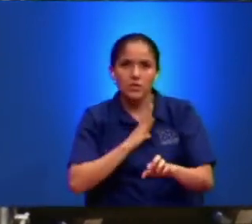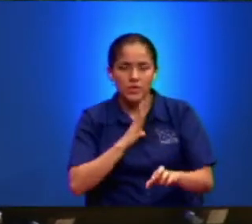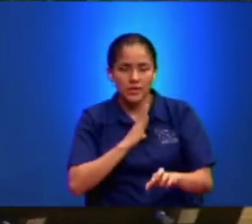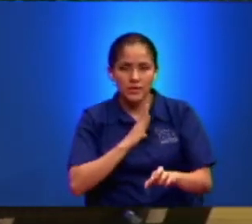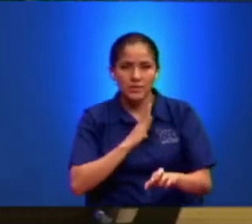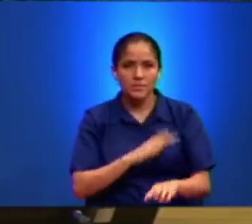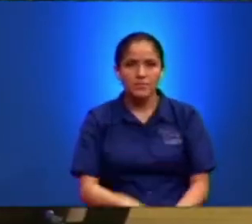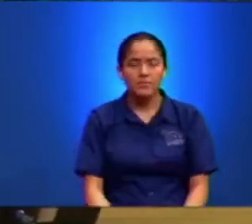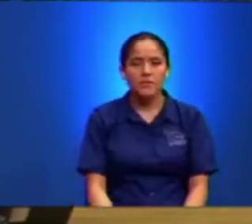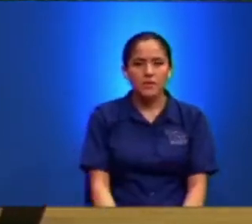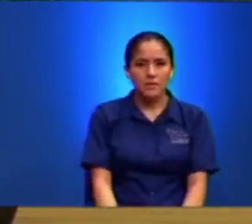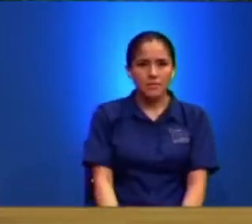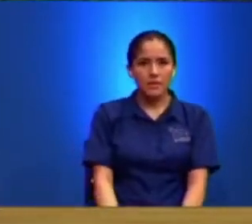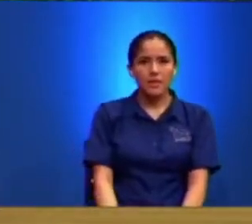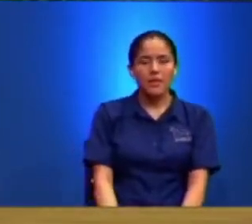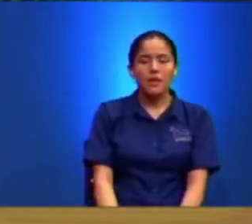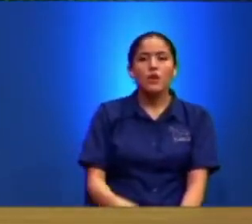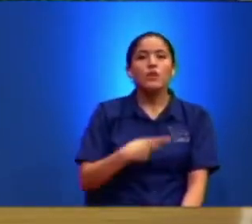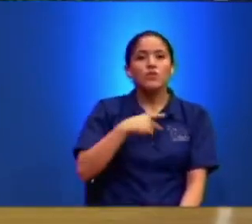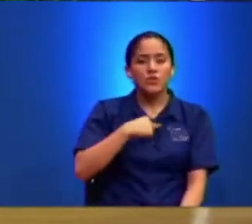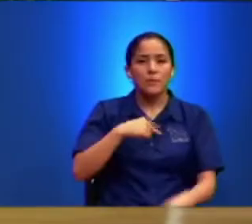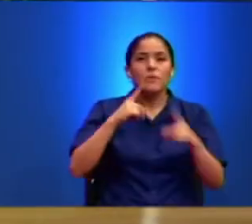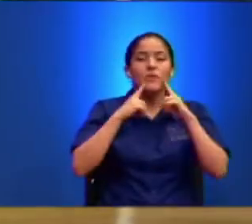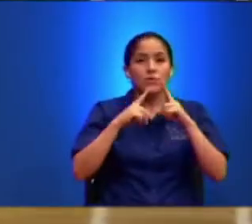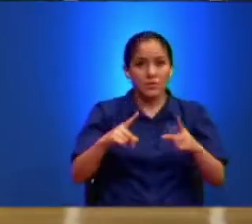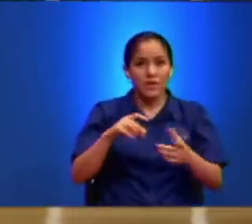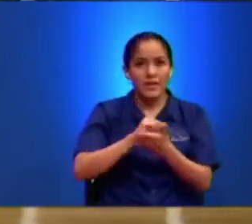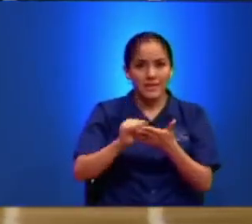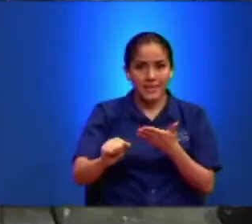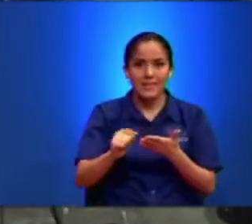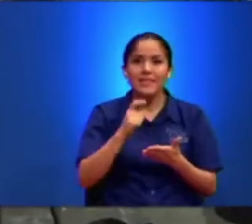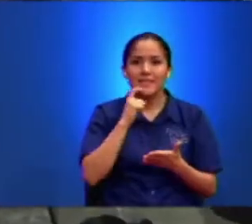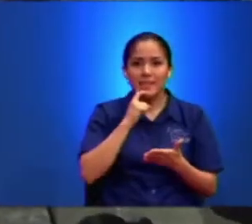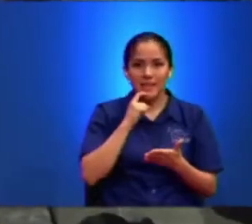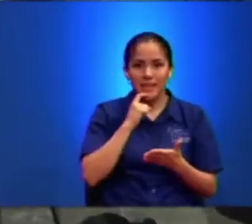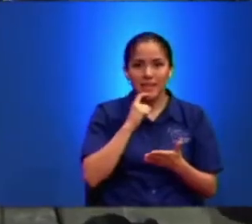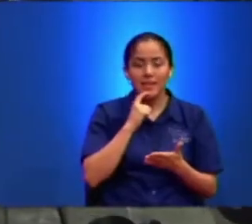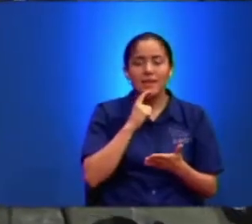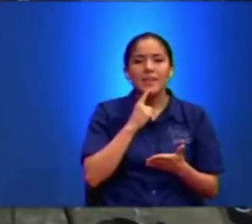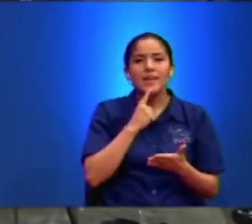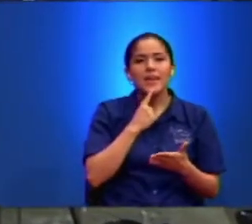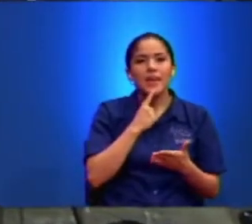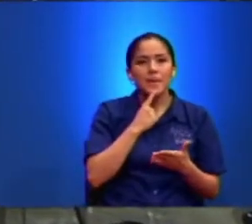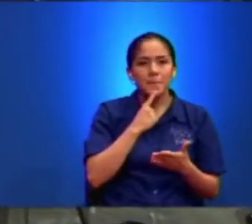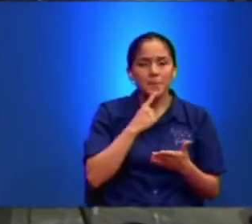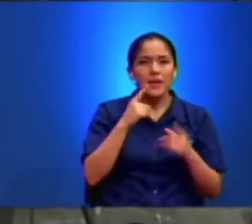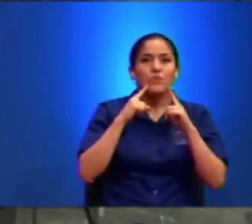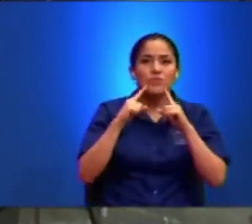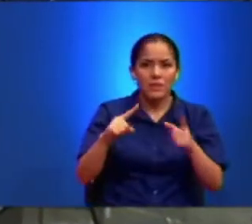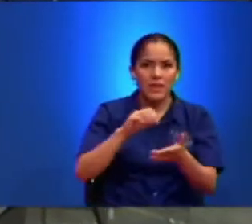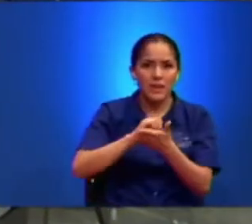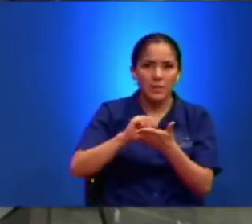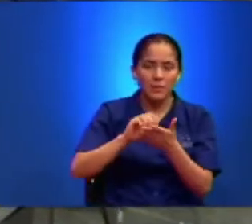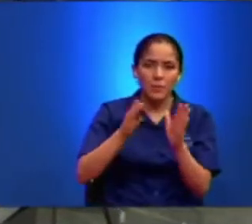Ministrar La Santa Cena Amén Vamos A Anunciar La Muerte De Cristo Amén Entonces Te Quiero Decir Una Cosa